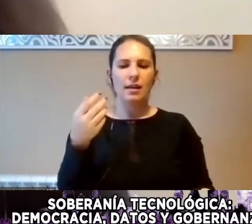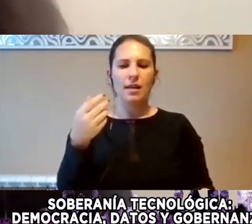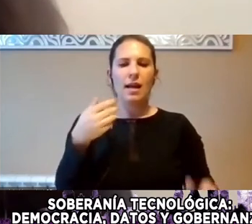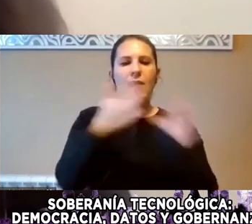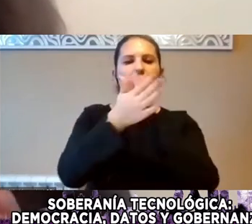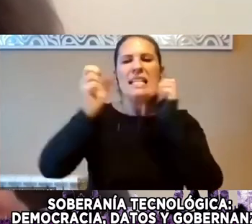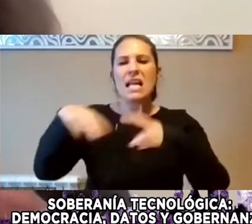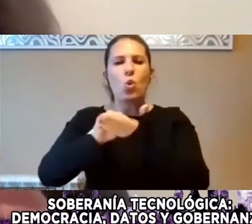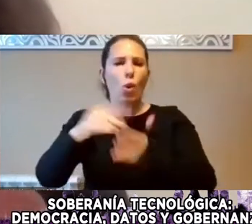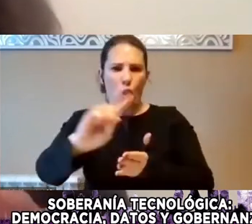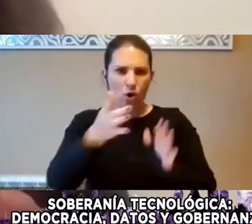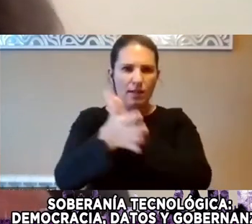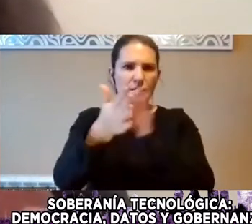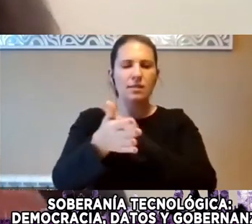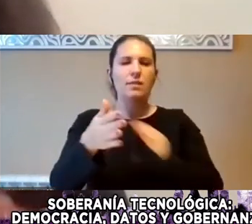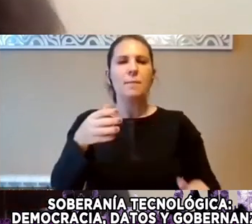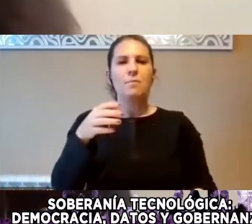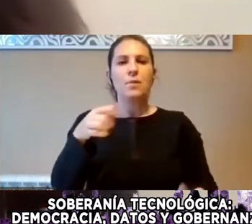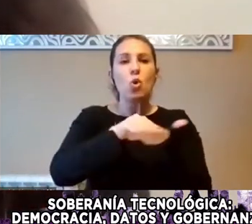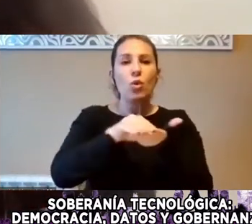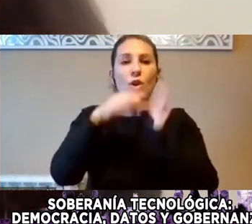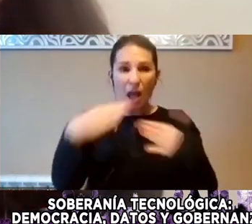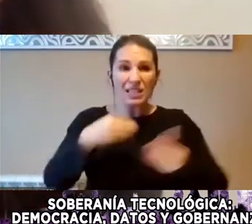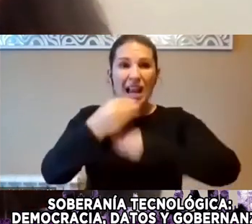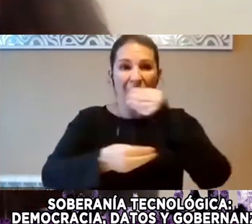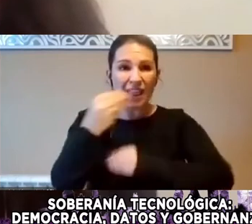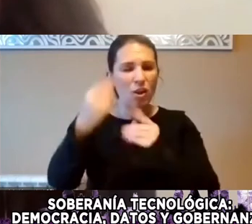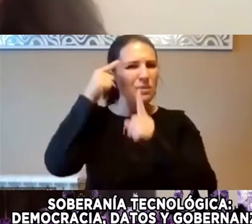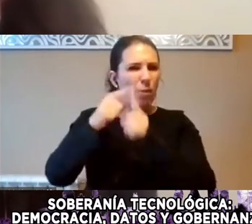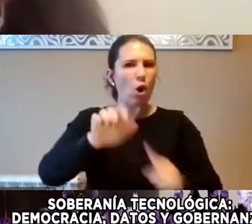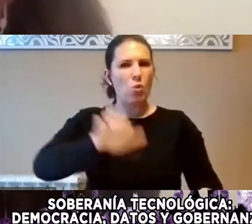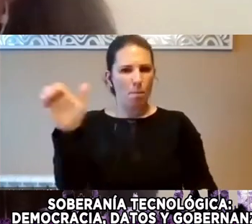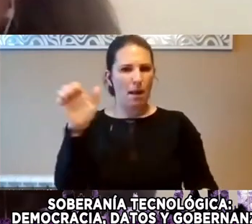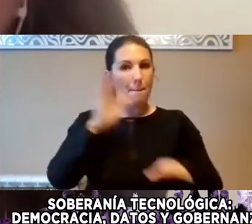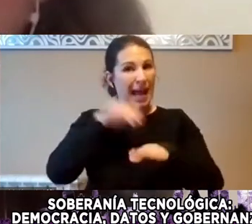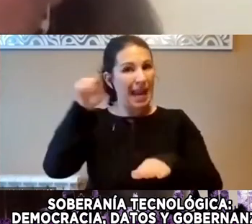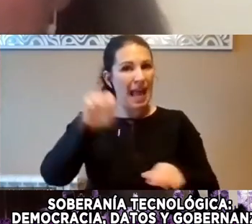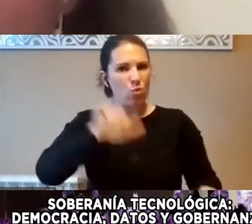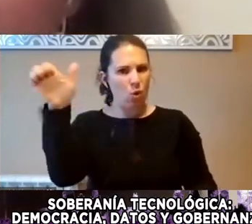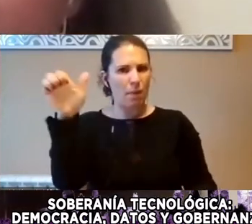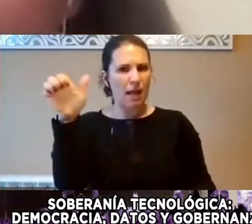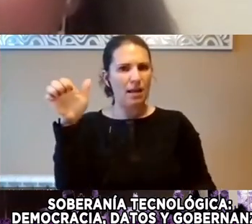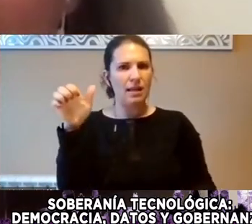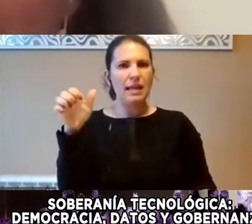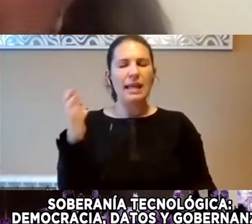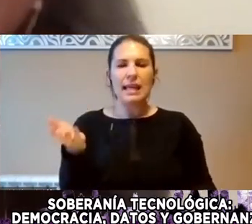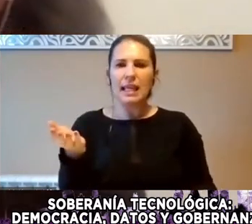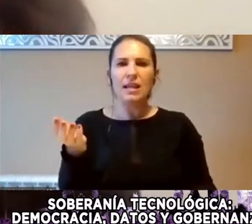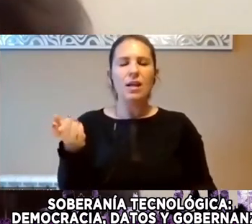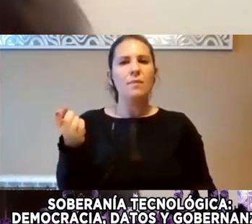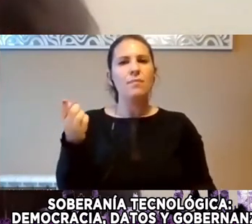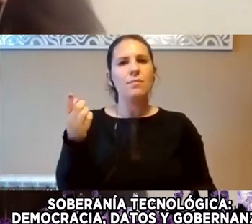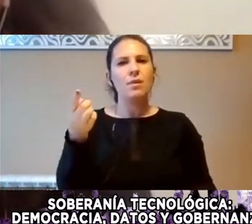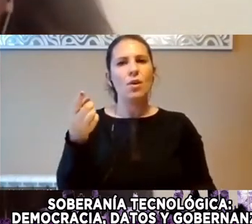Es Que Las Soluciones Que Se Están Haciendo Son Por Europa Para Europa Y Se Vuelve Y Se Vuelve A Levar